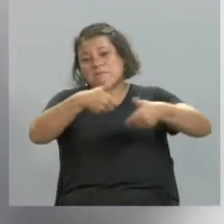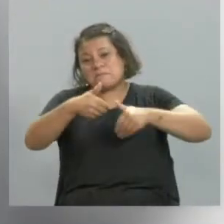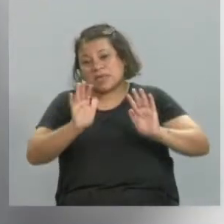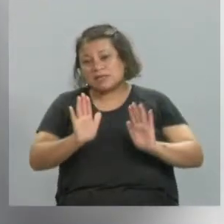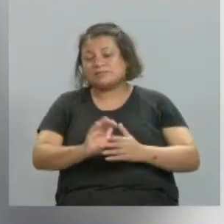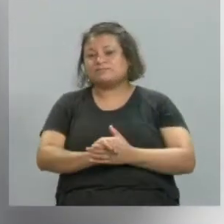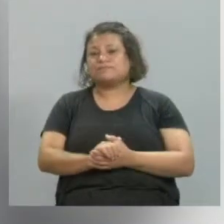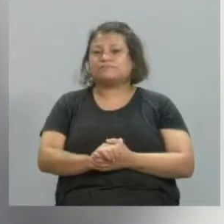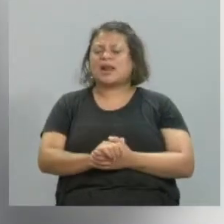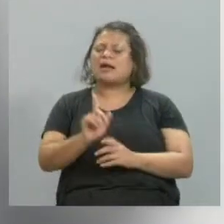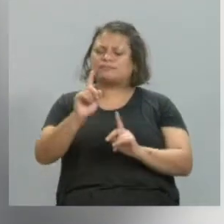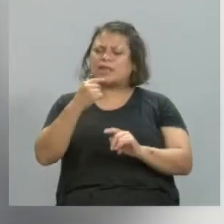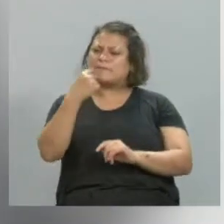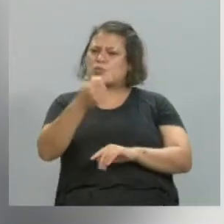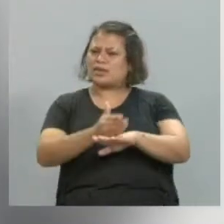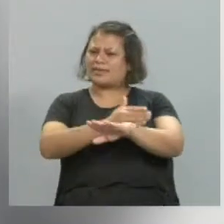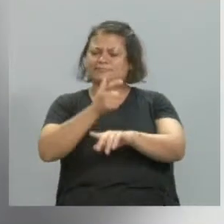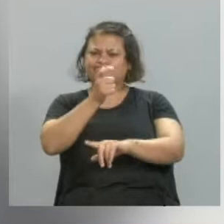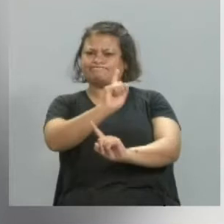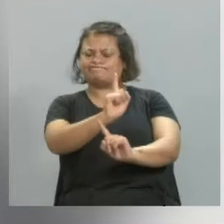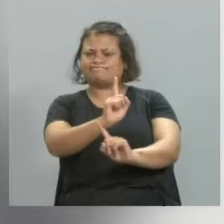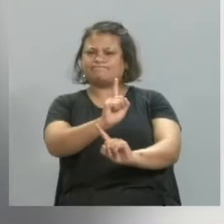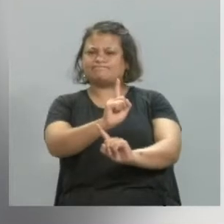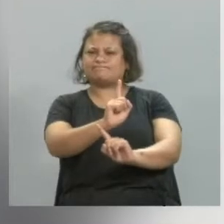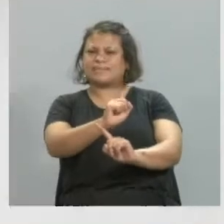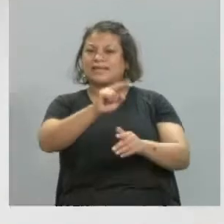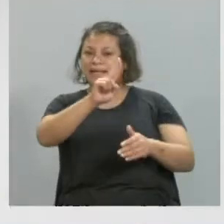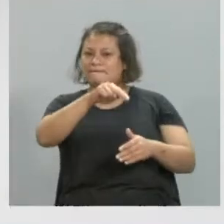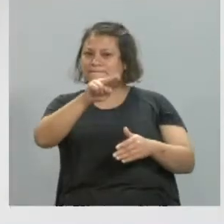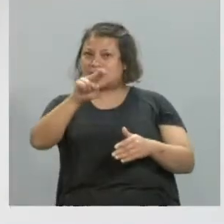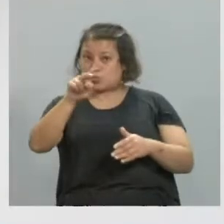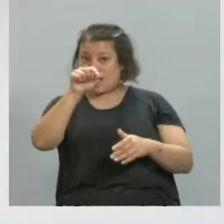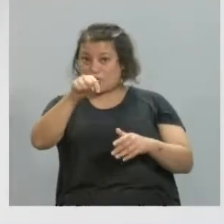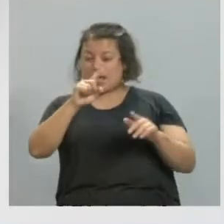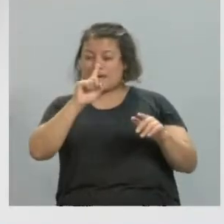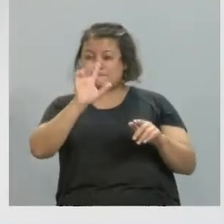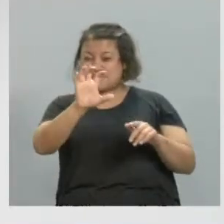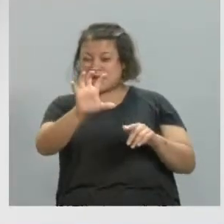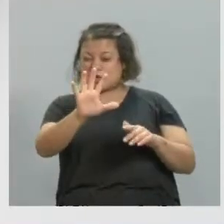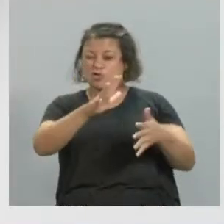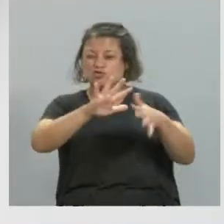no te respondí el tiempo de esa pintura que está con ustedes más o menos un mes,